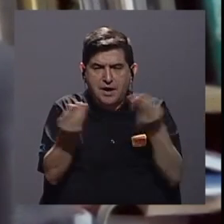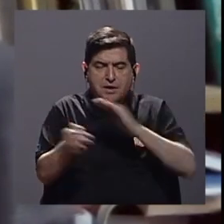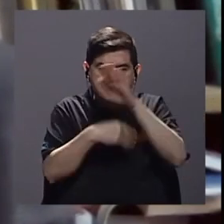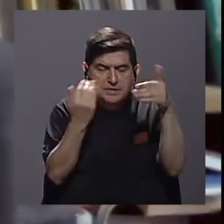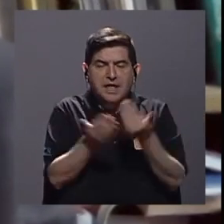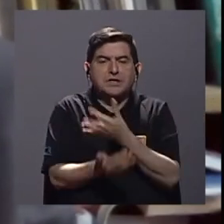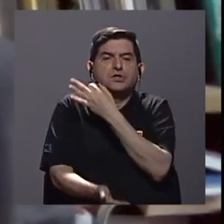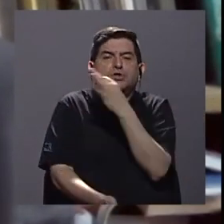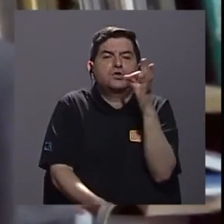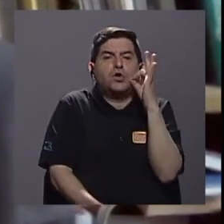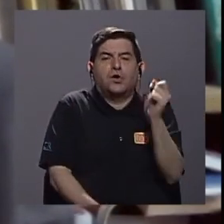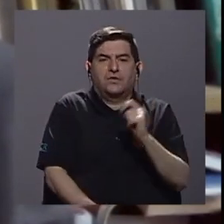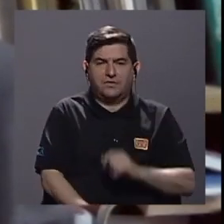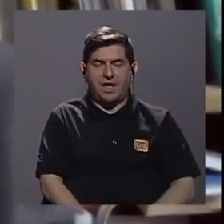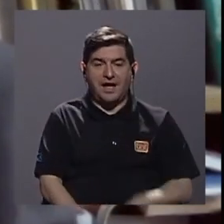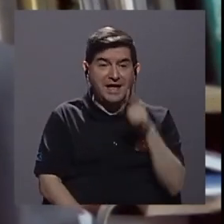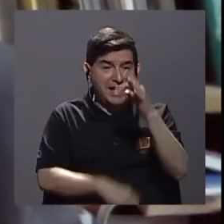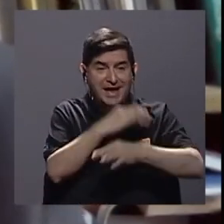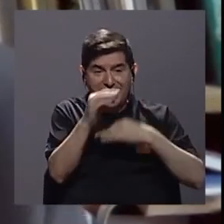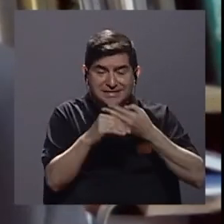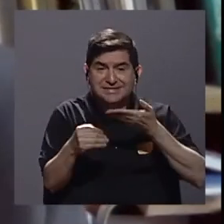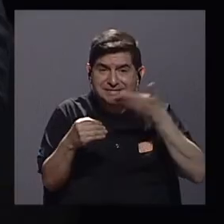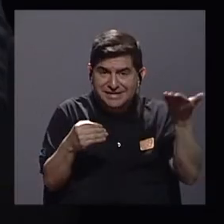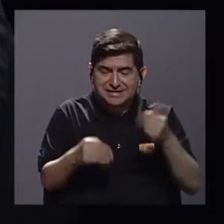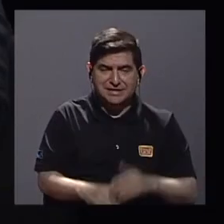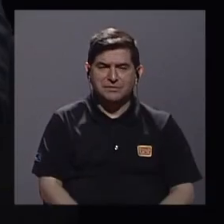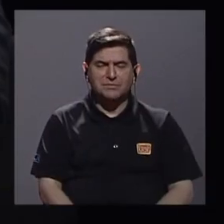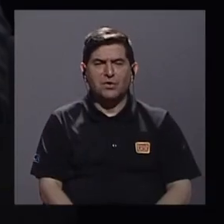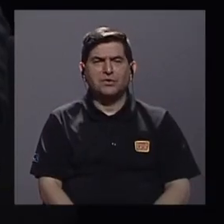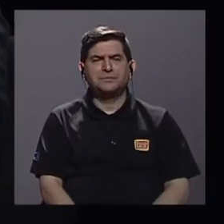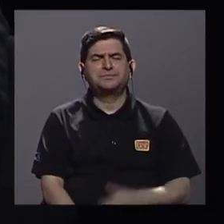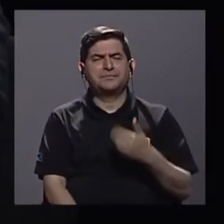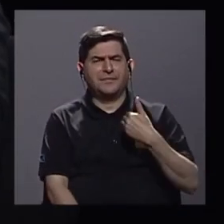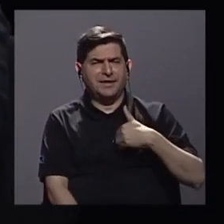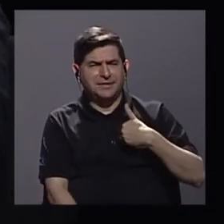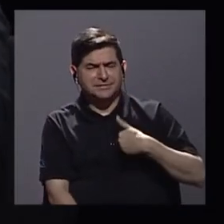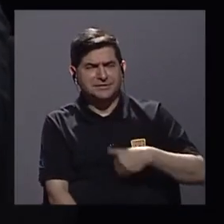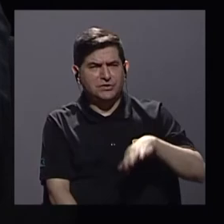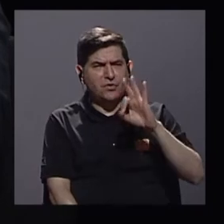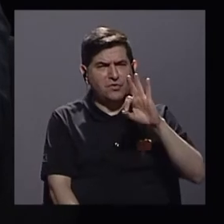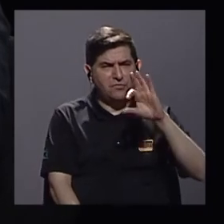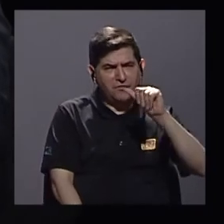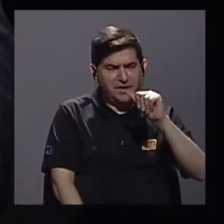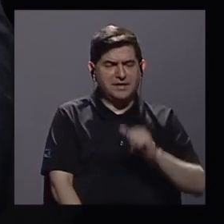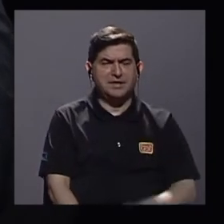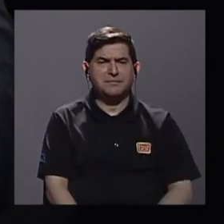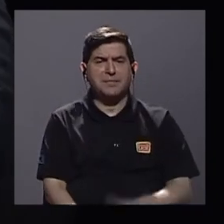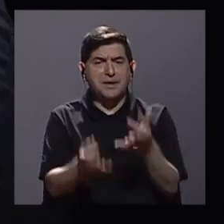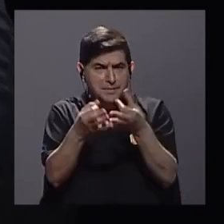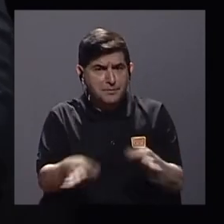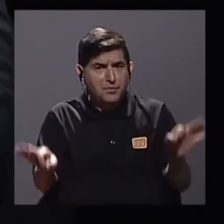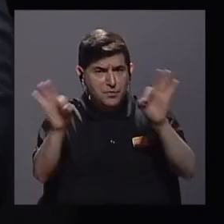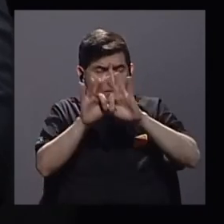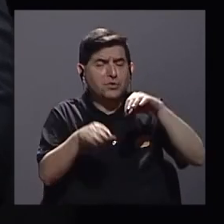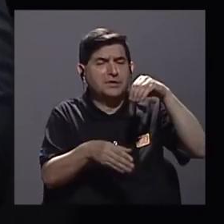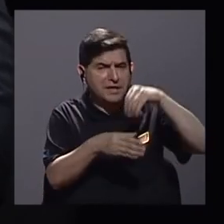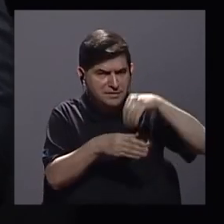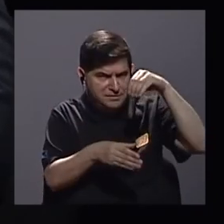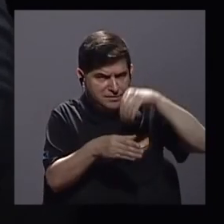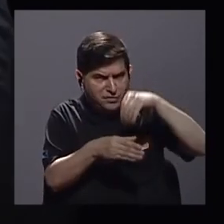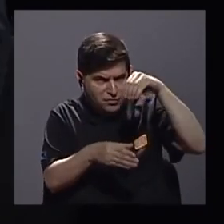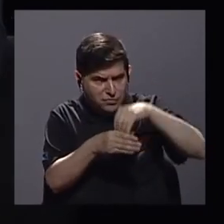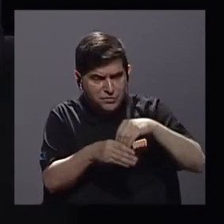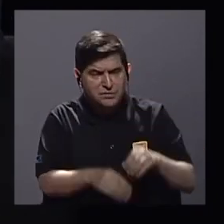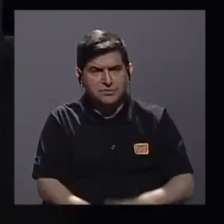toda la finca ese tipo de cosas Don Felipe hay algo que es muy importante en este panorama y es el aporte que